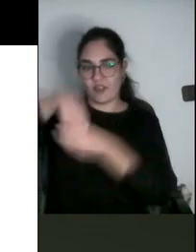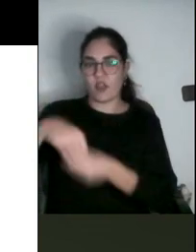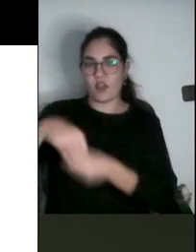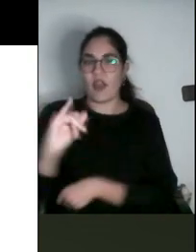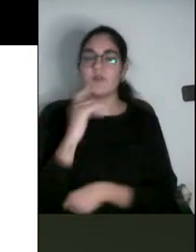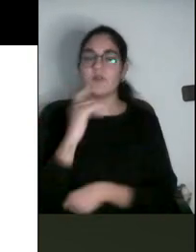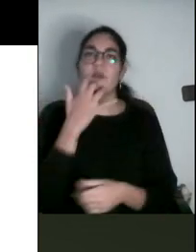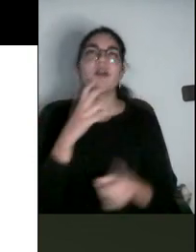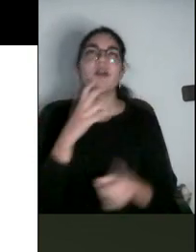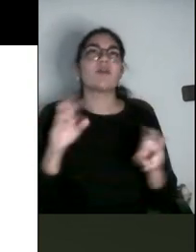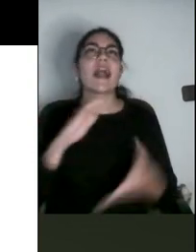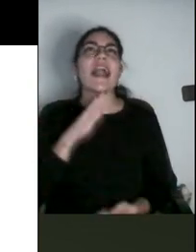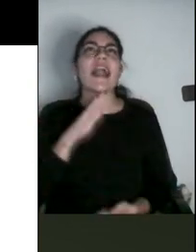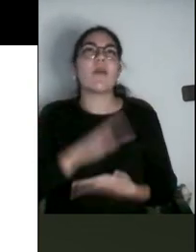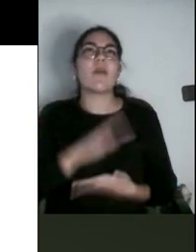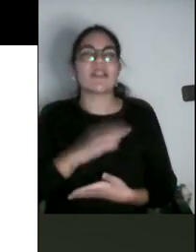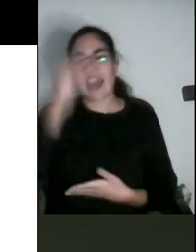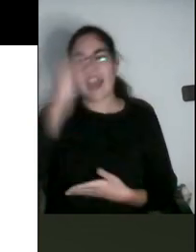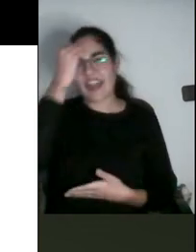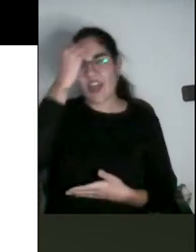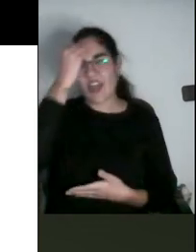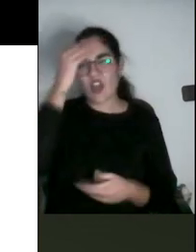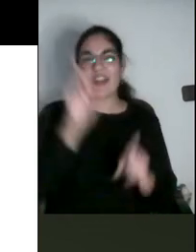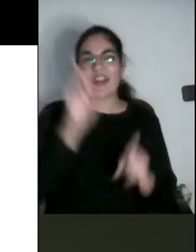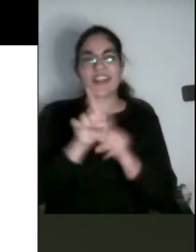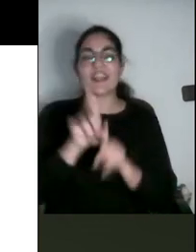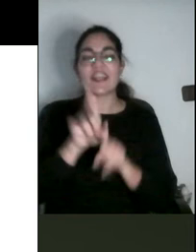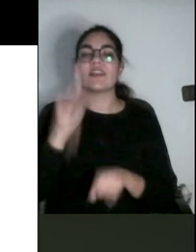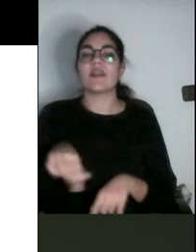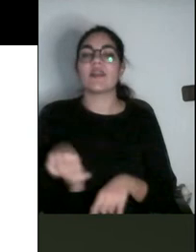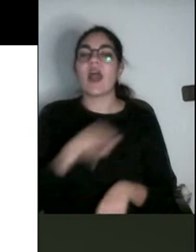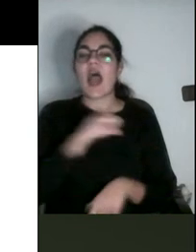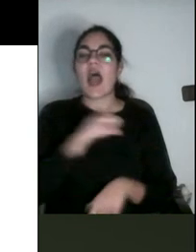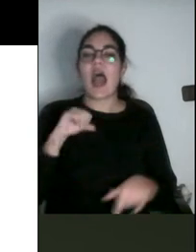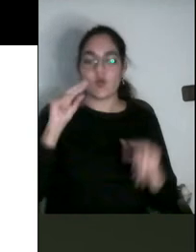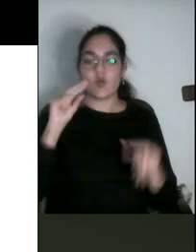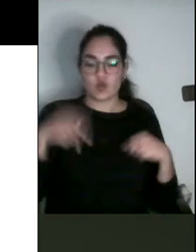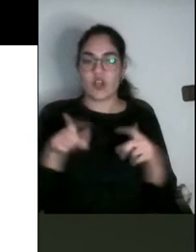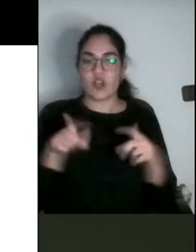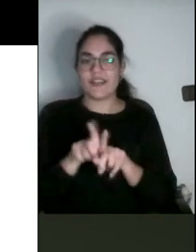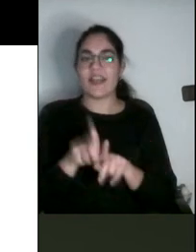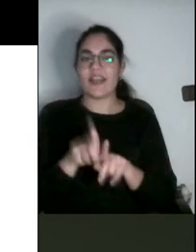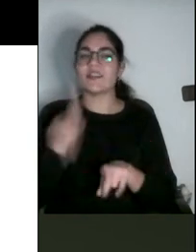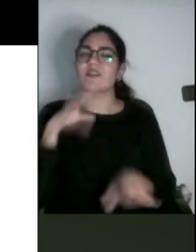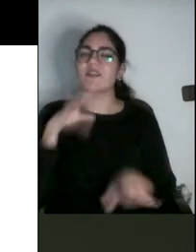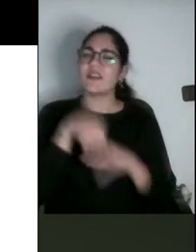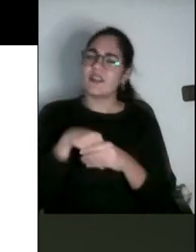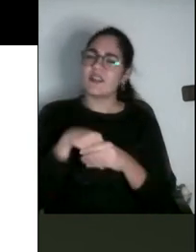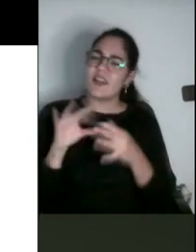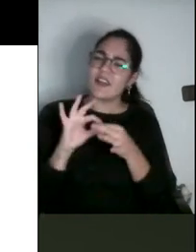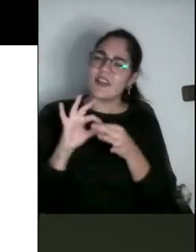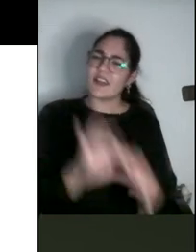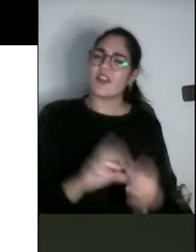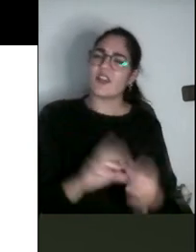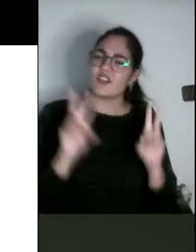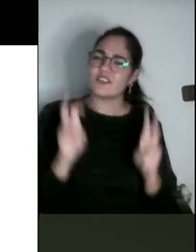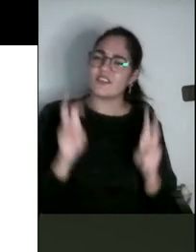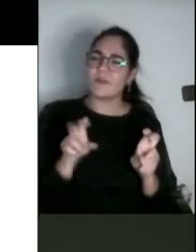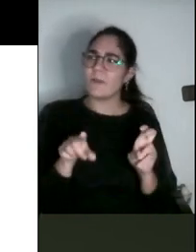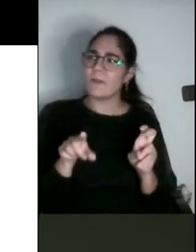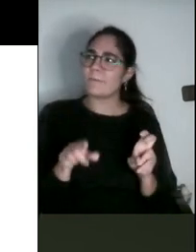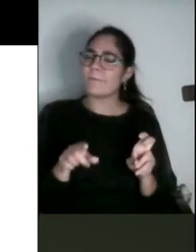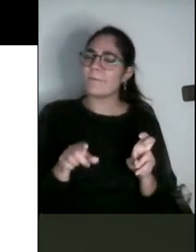razonar críticamente y la capacidad autocrítica estaba vinculada con esta reflexión sobre